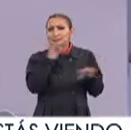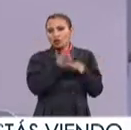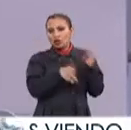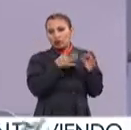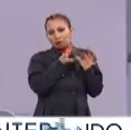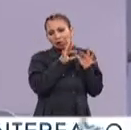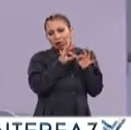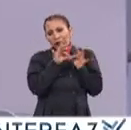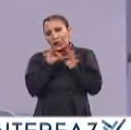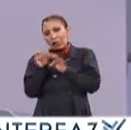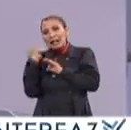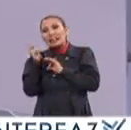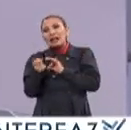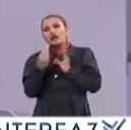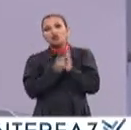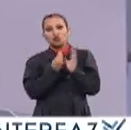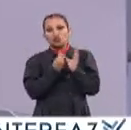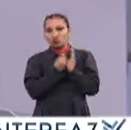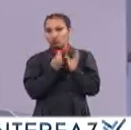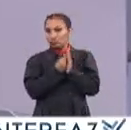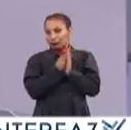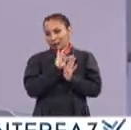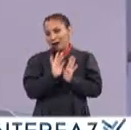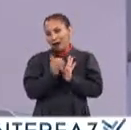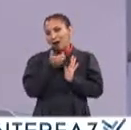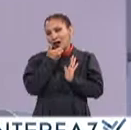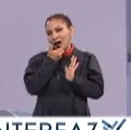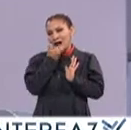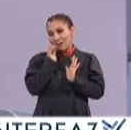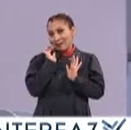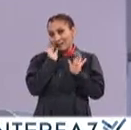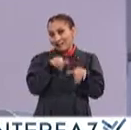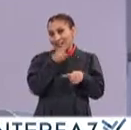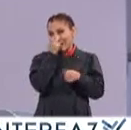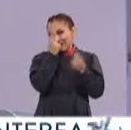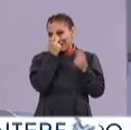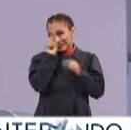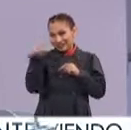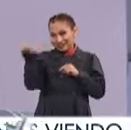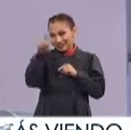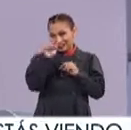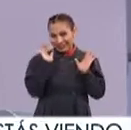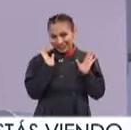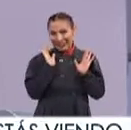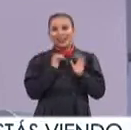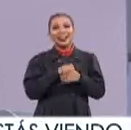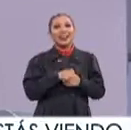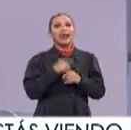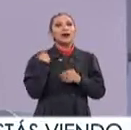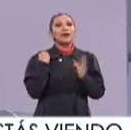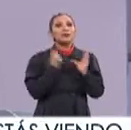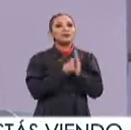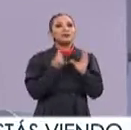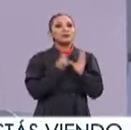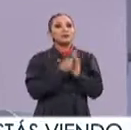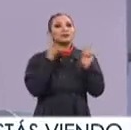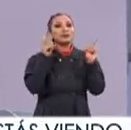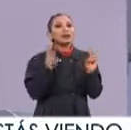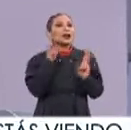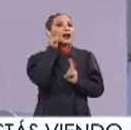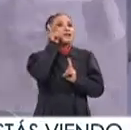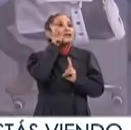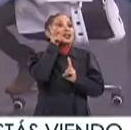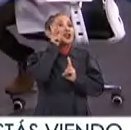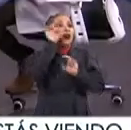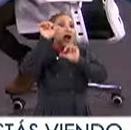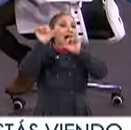todos los detalles Sobre un curso Pues al que ya nos estamos Apuntando varios aquí Seguramente en casa También un curso El vino,